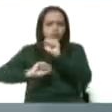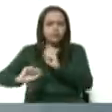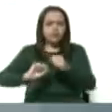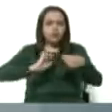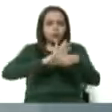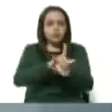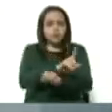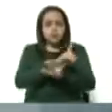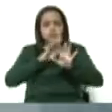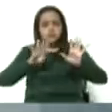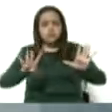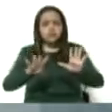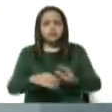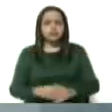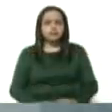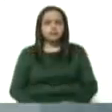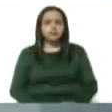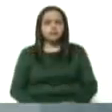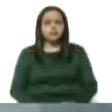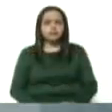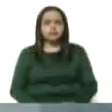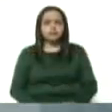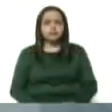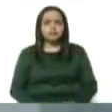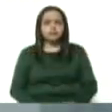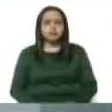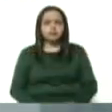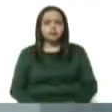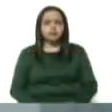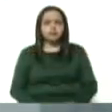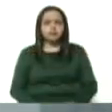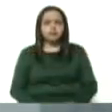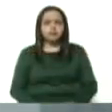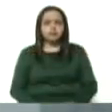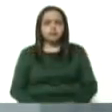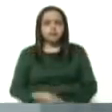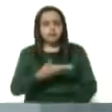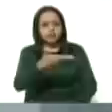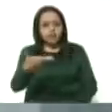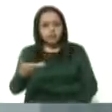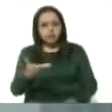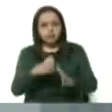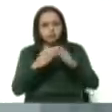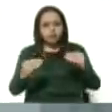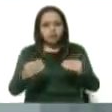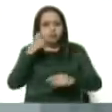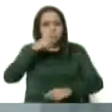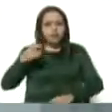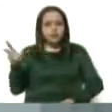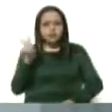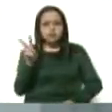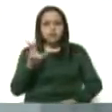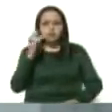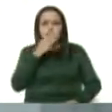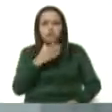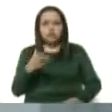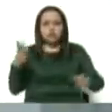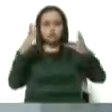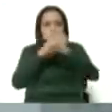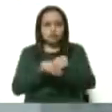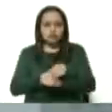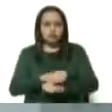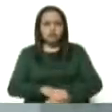el COVID-19 les deseamos unas muy buenas noches a todo el pueblo de Venezuela y reciban